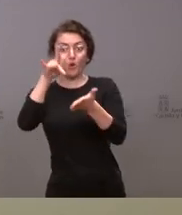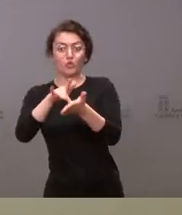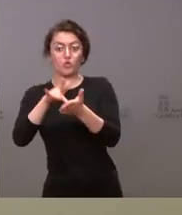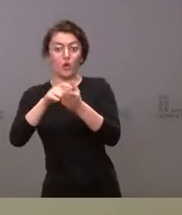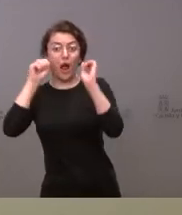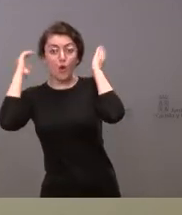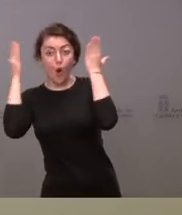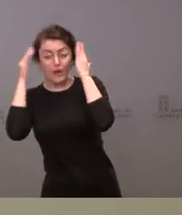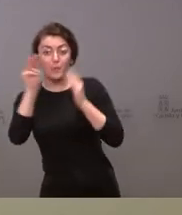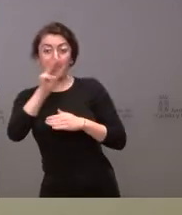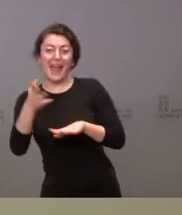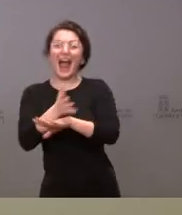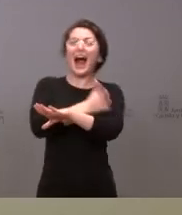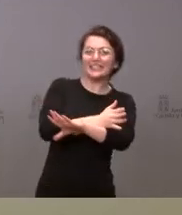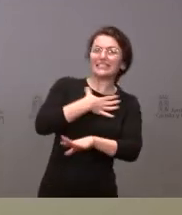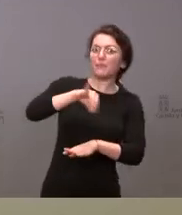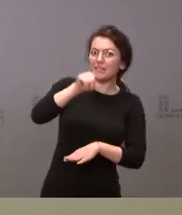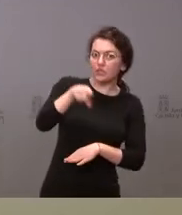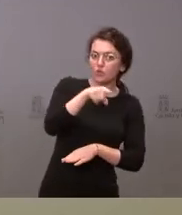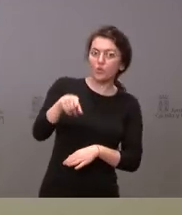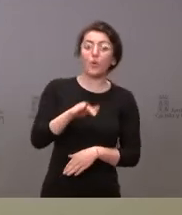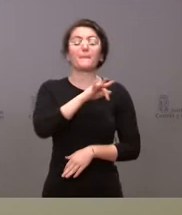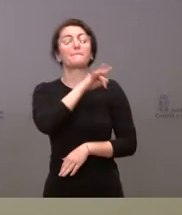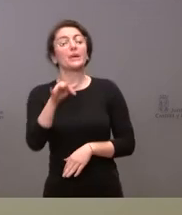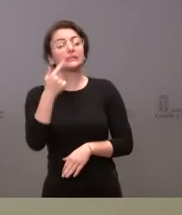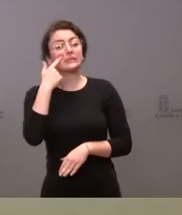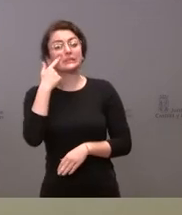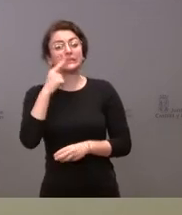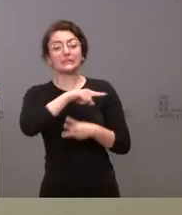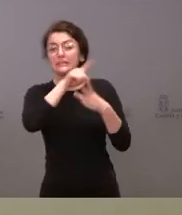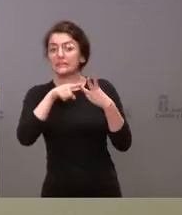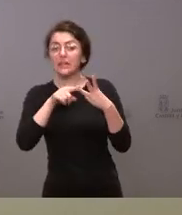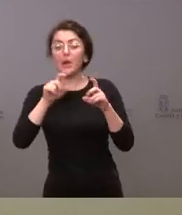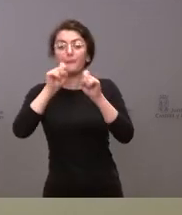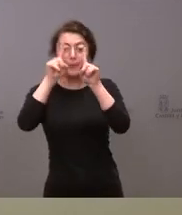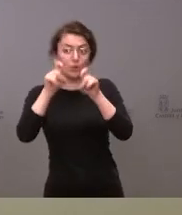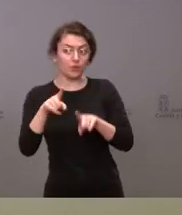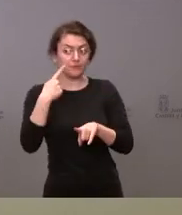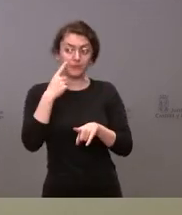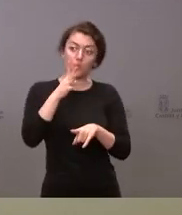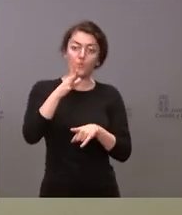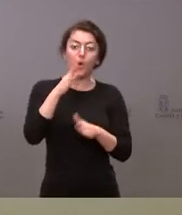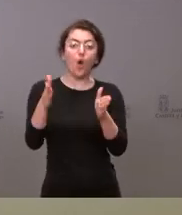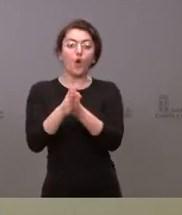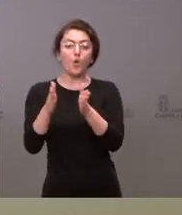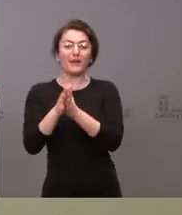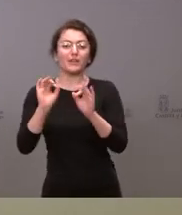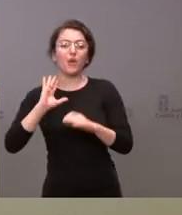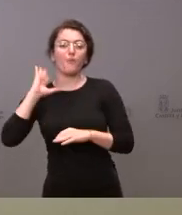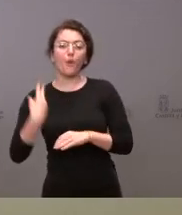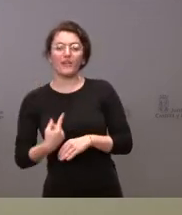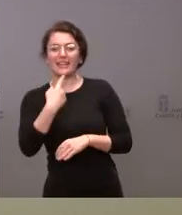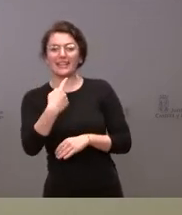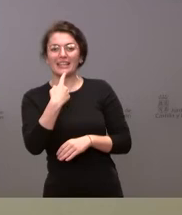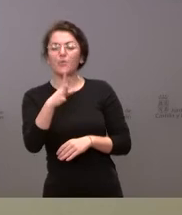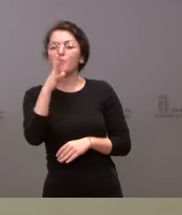Popular. y ya por último una pregunta que nos dicen nuestros compañeros de Ponferrada. ¿A qué se debe el